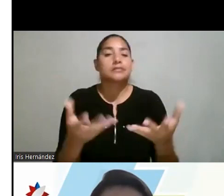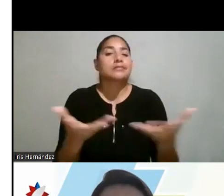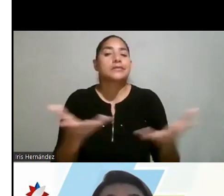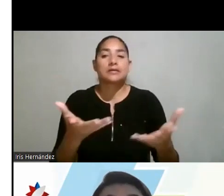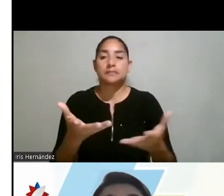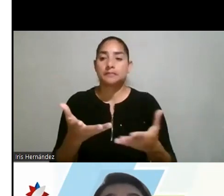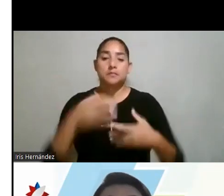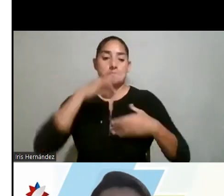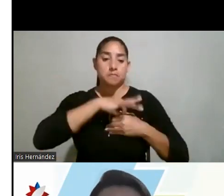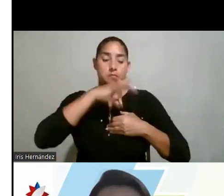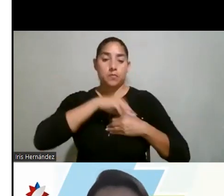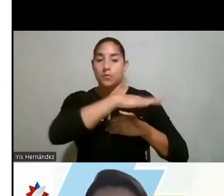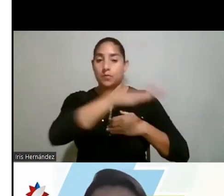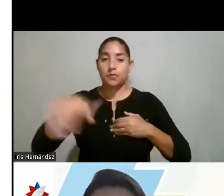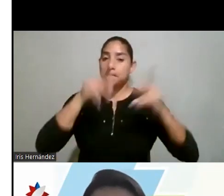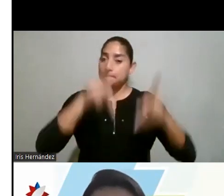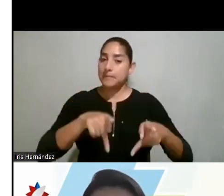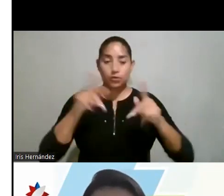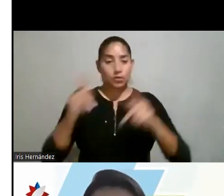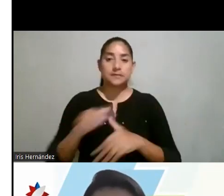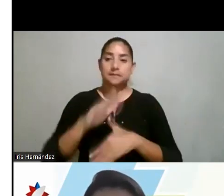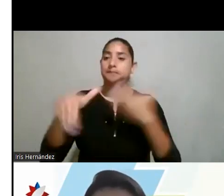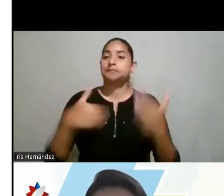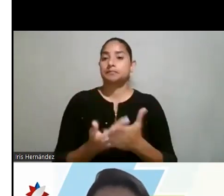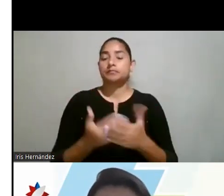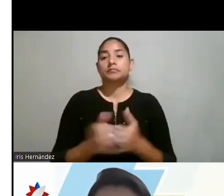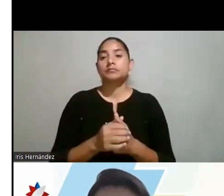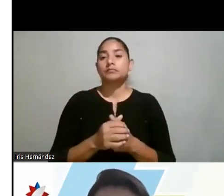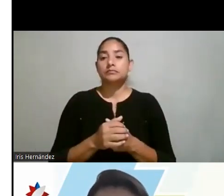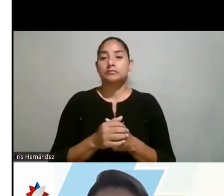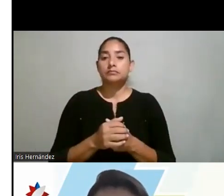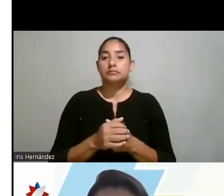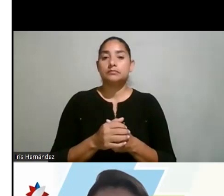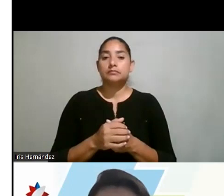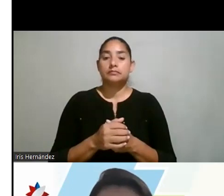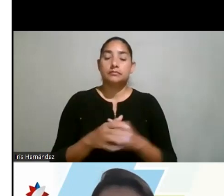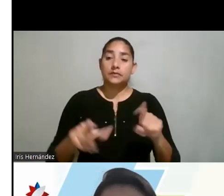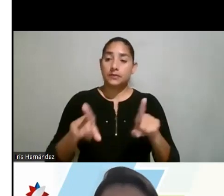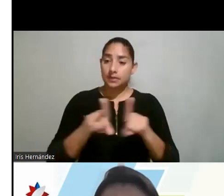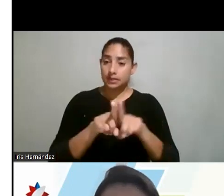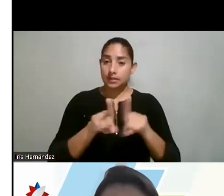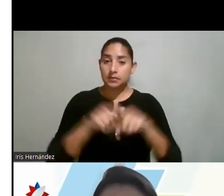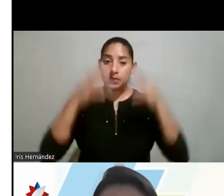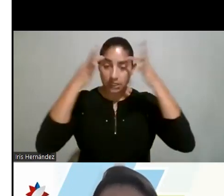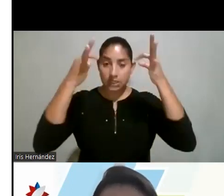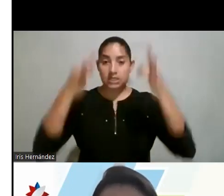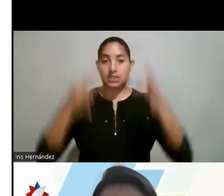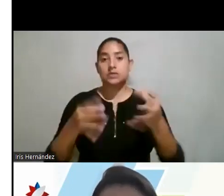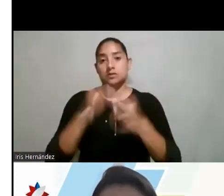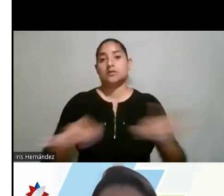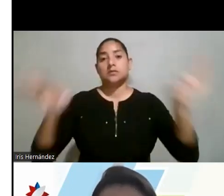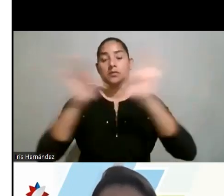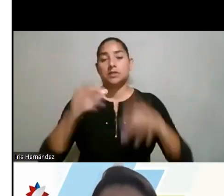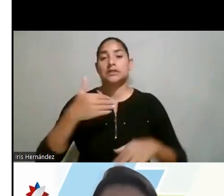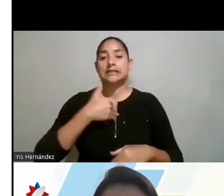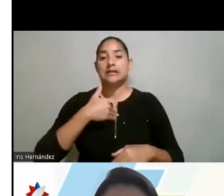cubra las necesidades de todas las personas. También, por supuesto, en el caso de toma de decisiones es importante tener